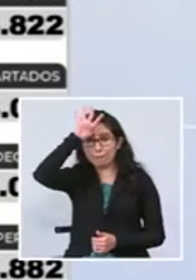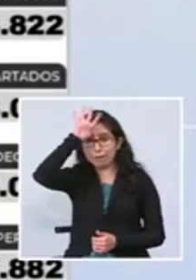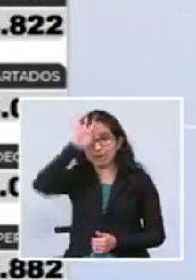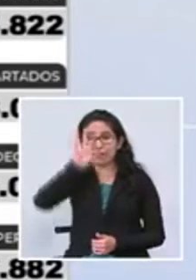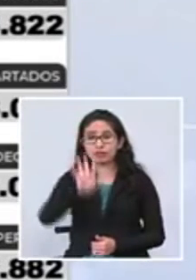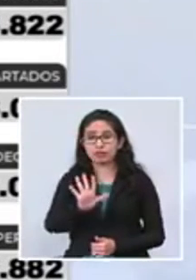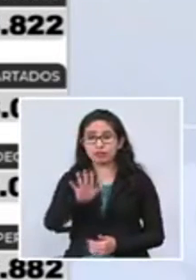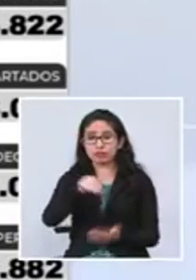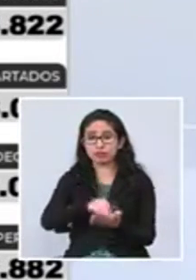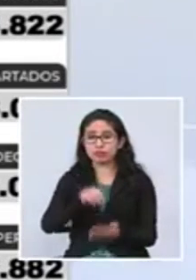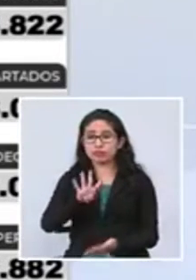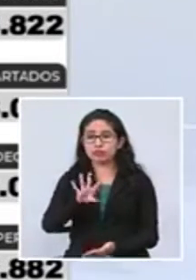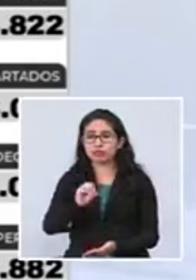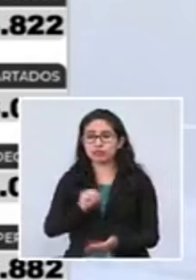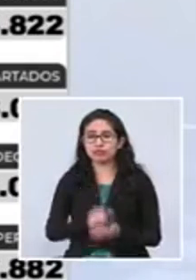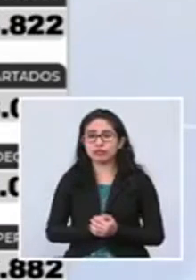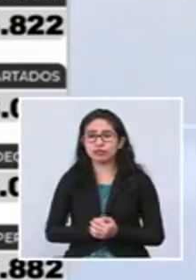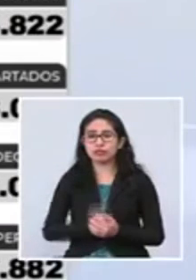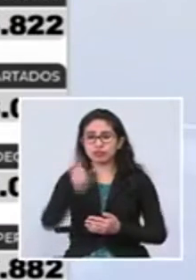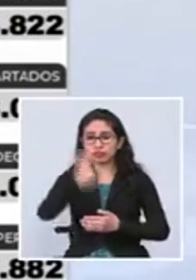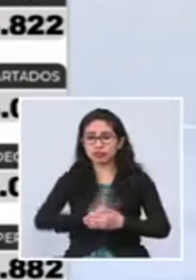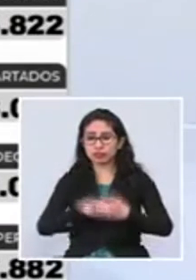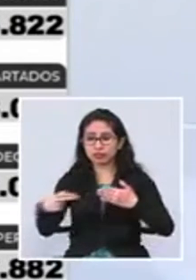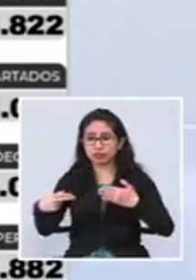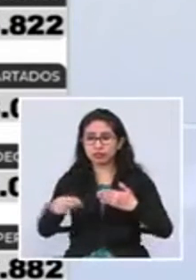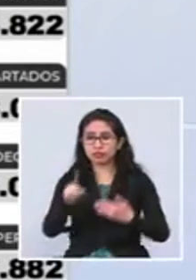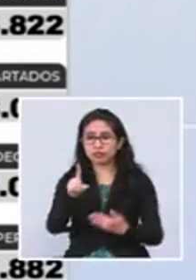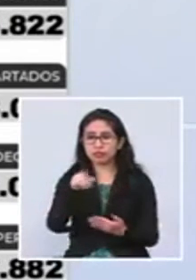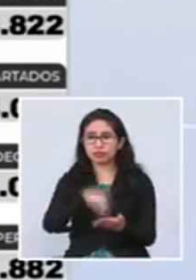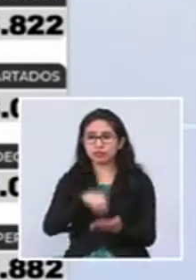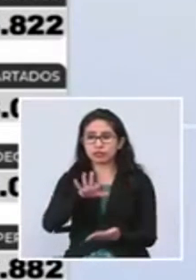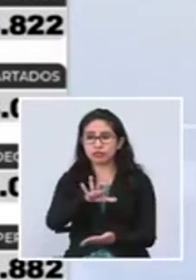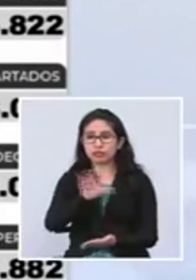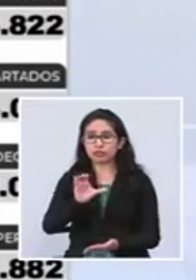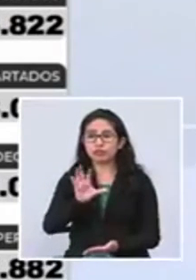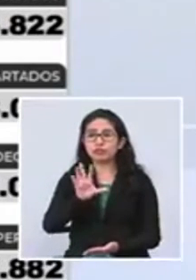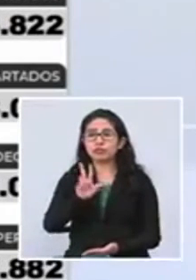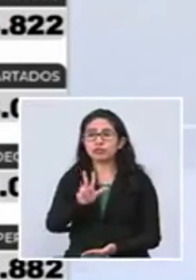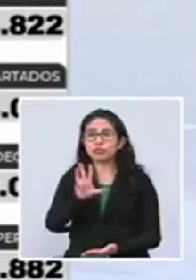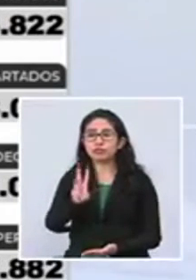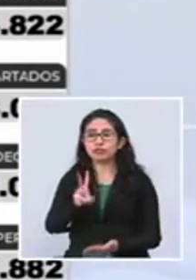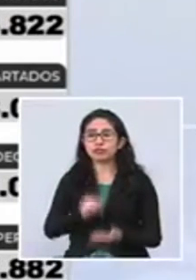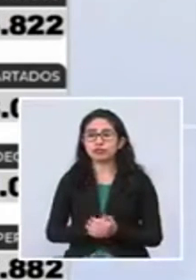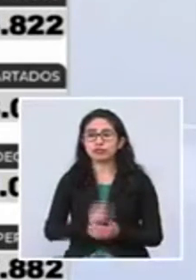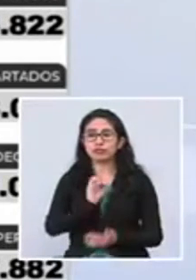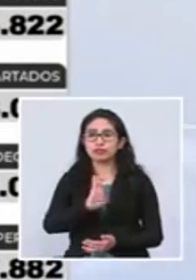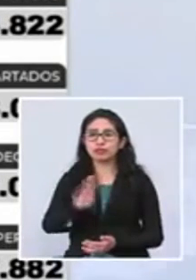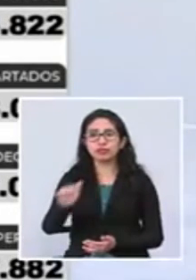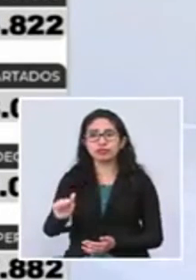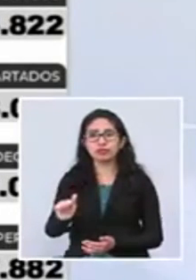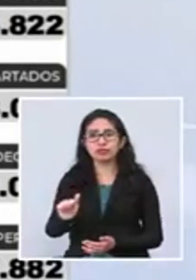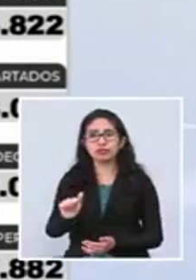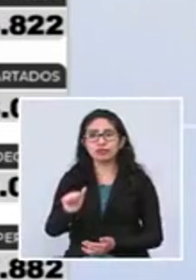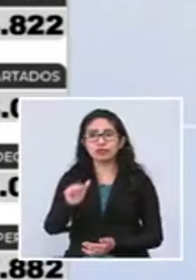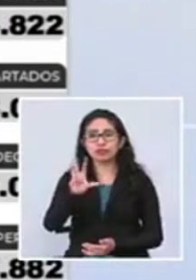5040 Chukisaca, 1536 Cochabamba,